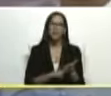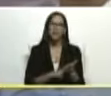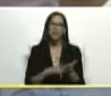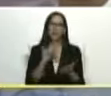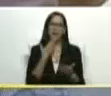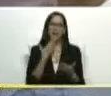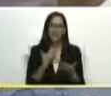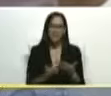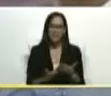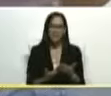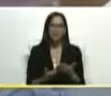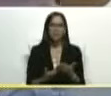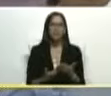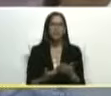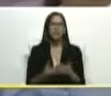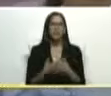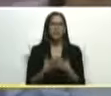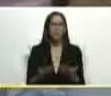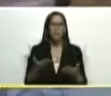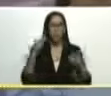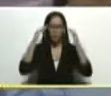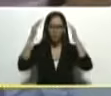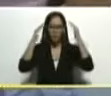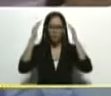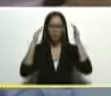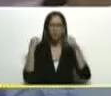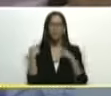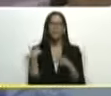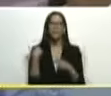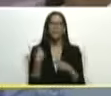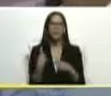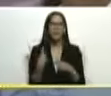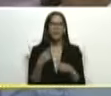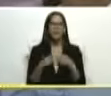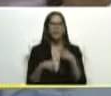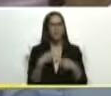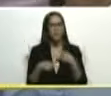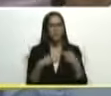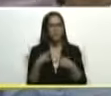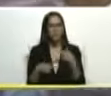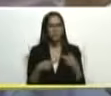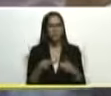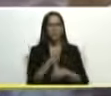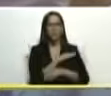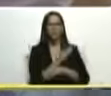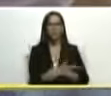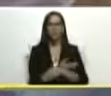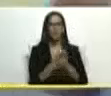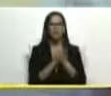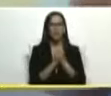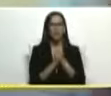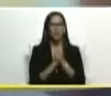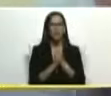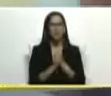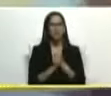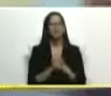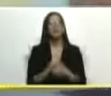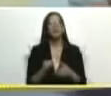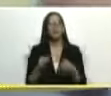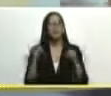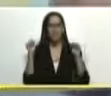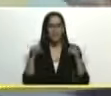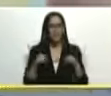agradecidos le damos un saludo primeramente revolucionario un fuerte abrazo de aquí de esta